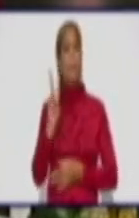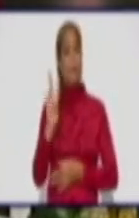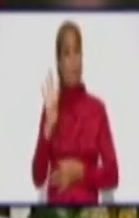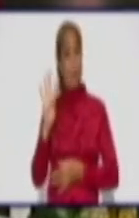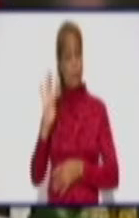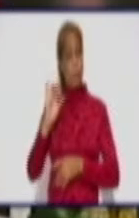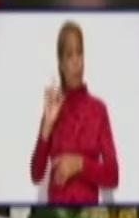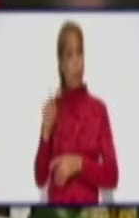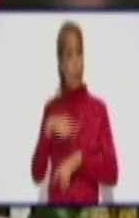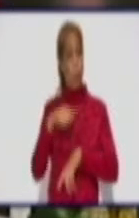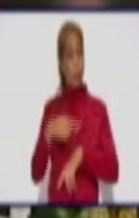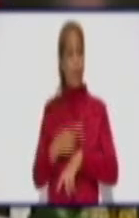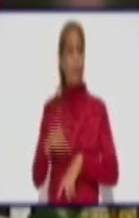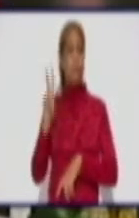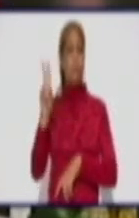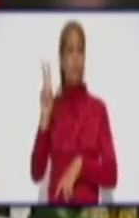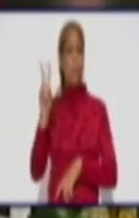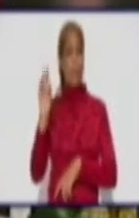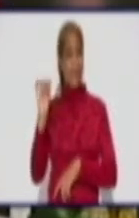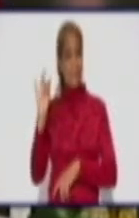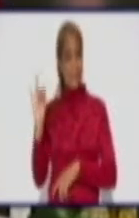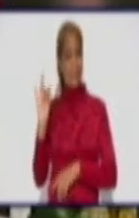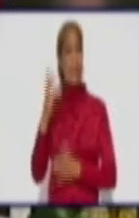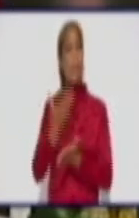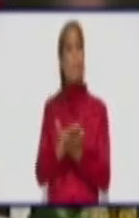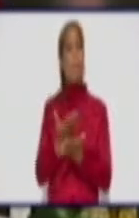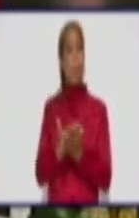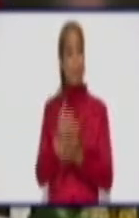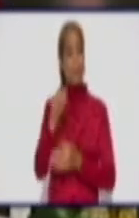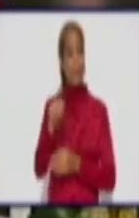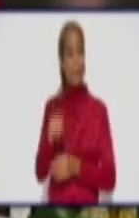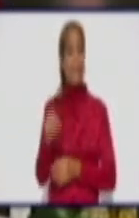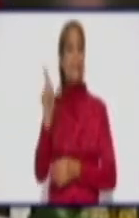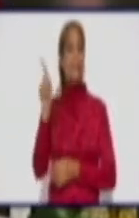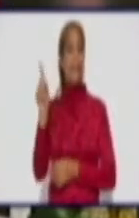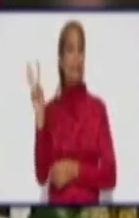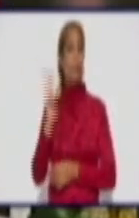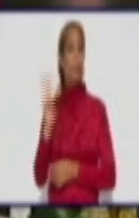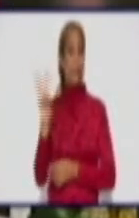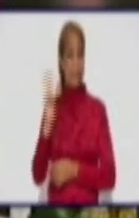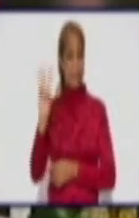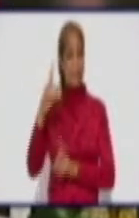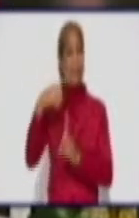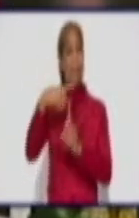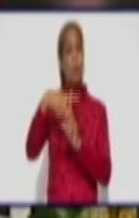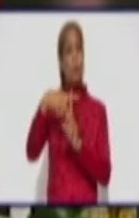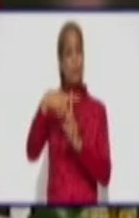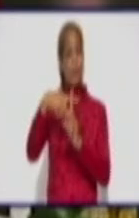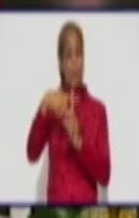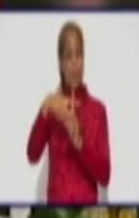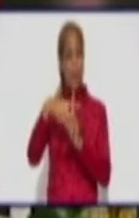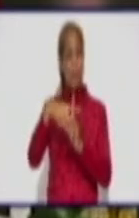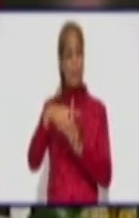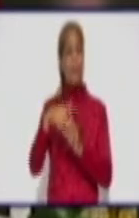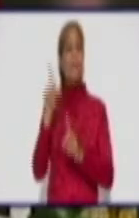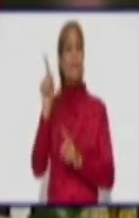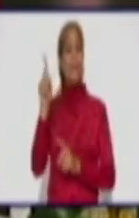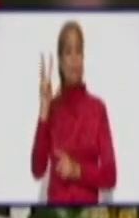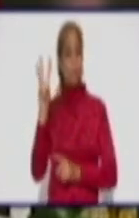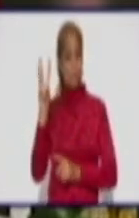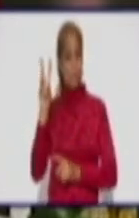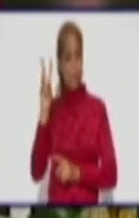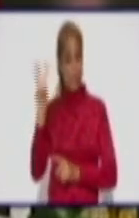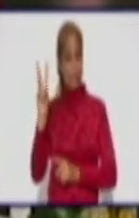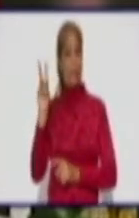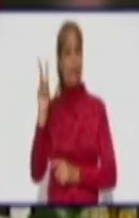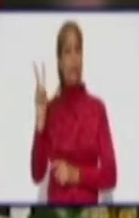717 muestras procesadas, de ellas 133 fueron positivas. 132 corresponden a